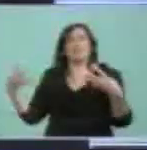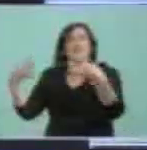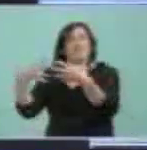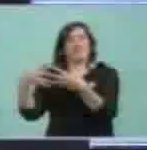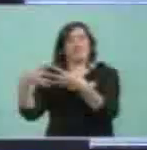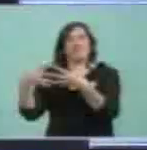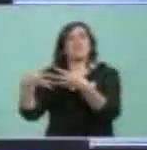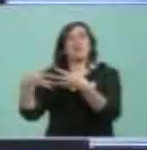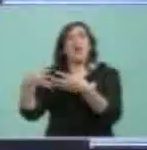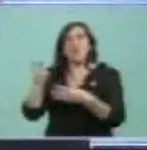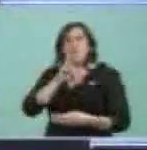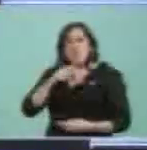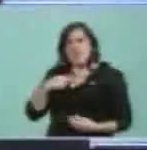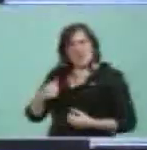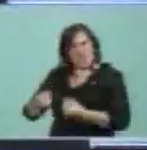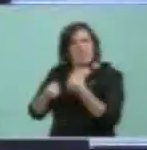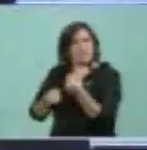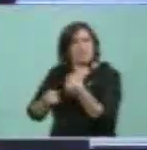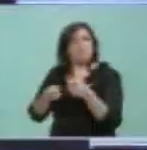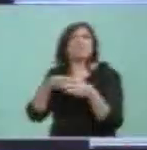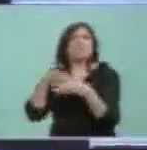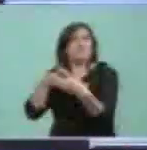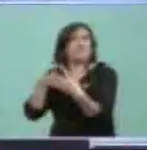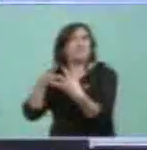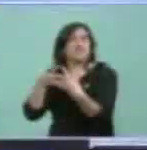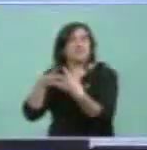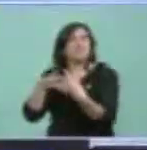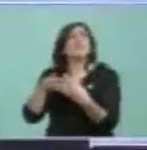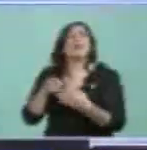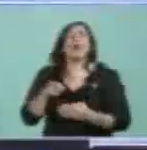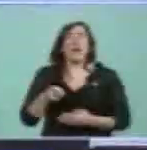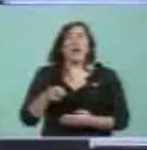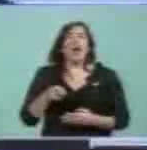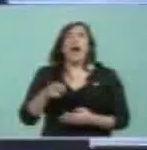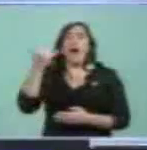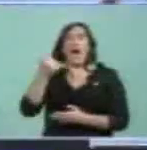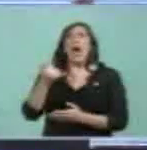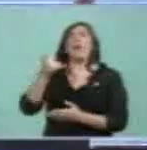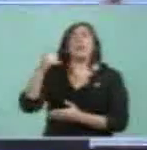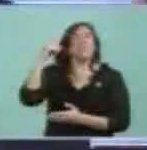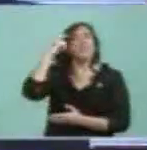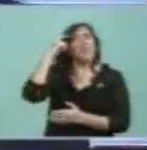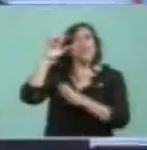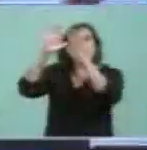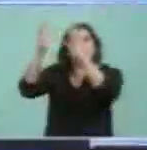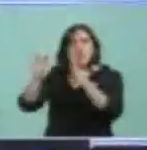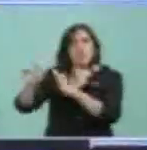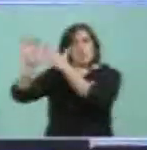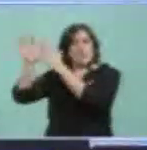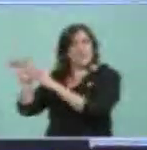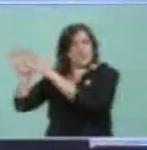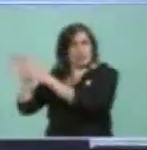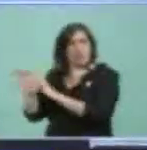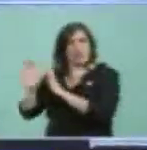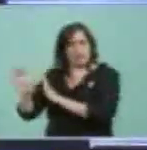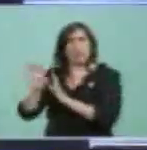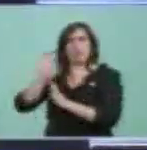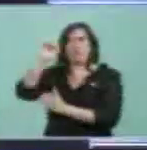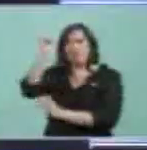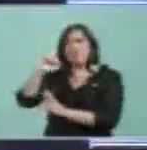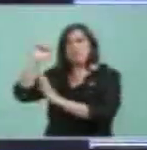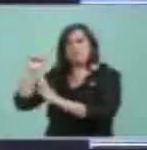peleaban al frente con los hombres. Y había un monumento pero no estaba en el protocolo, el protocolo era únicamente un homenaje